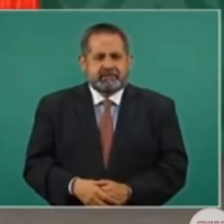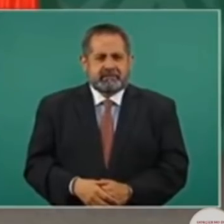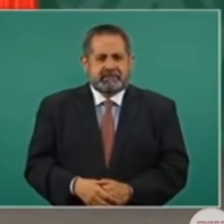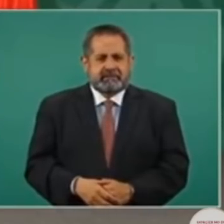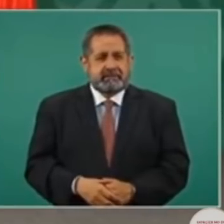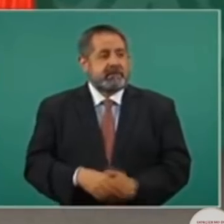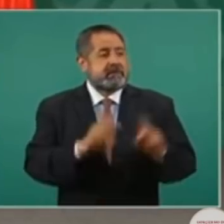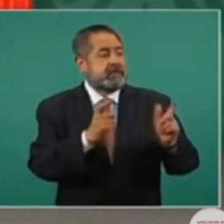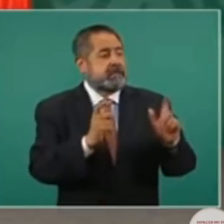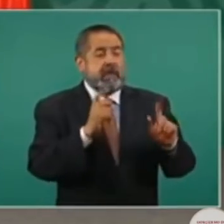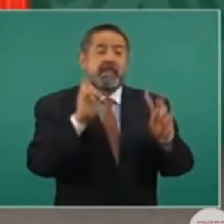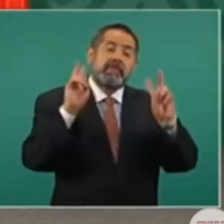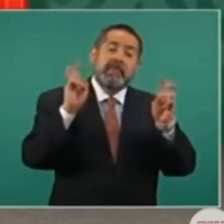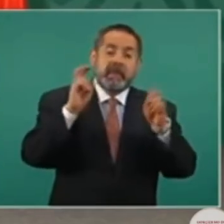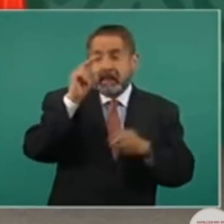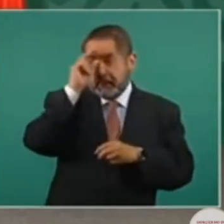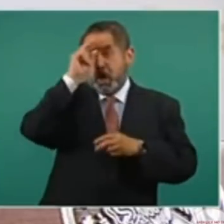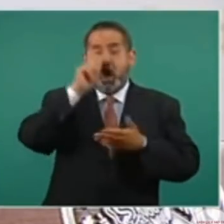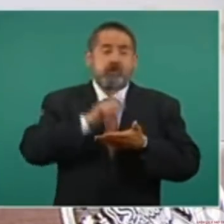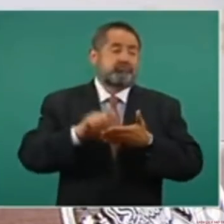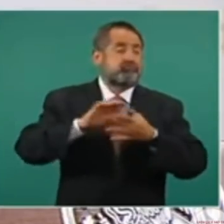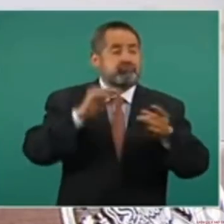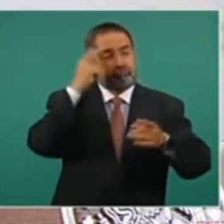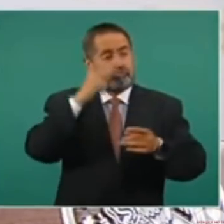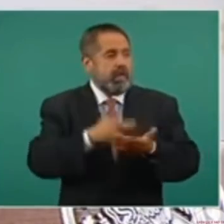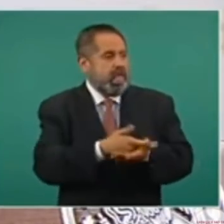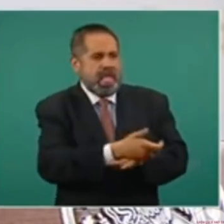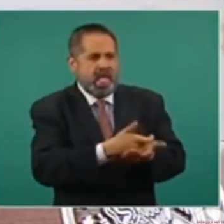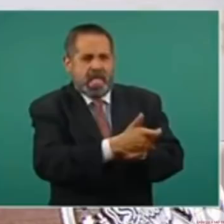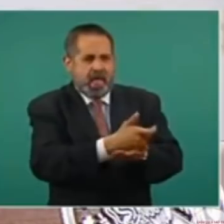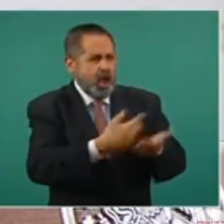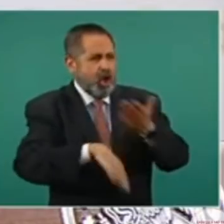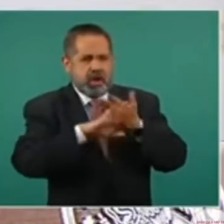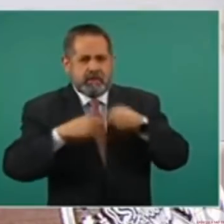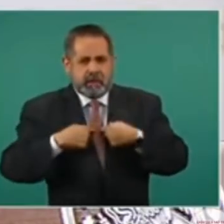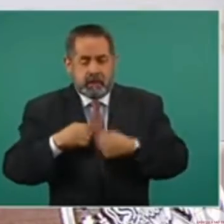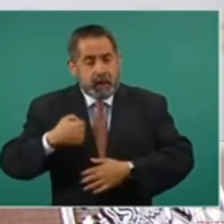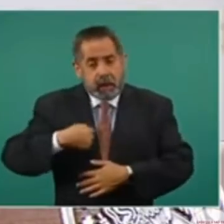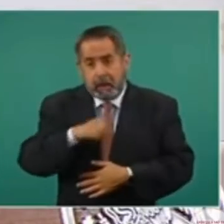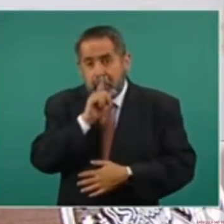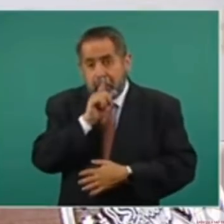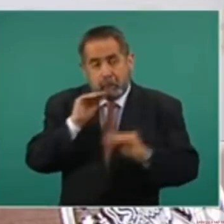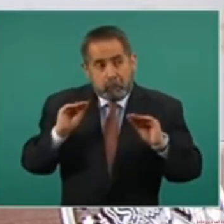los intelectuales escritores mexicanos. ¿Cómo me voy a quedar callado?